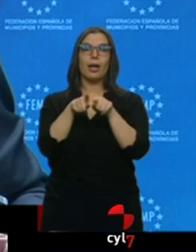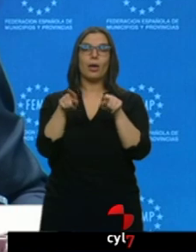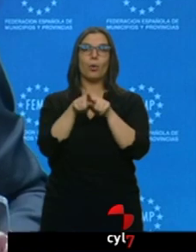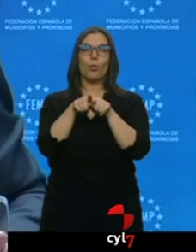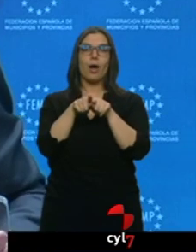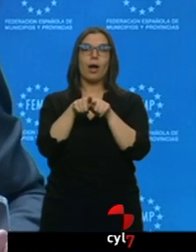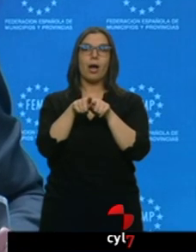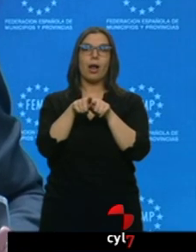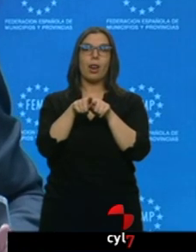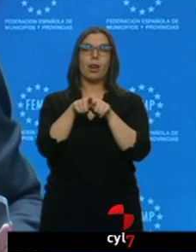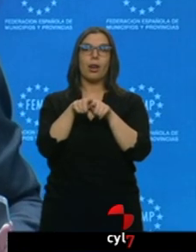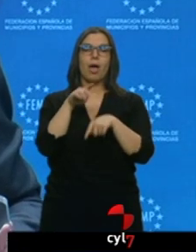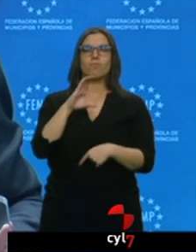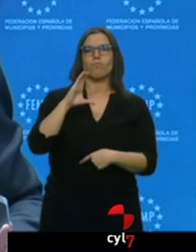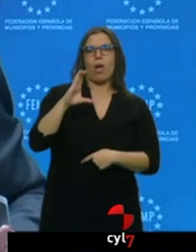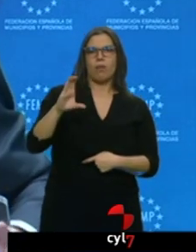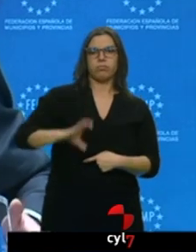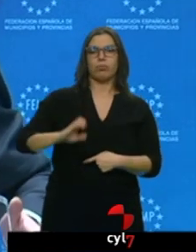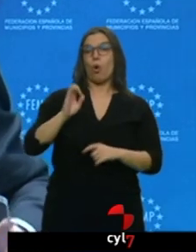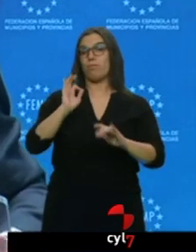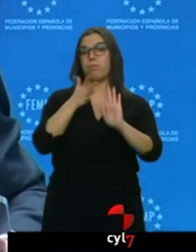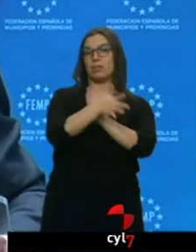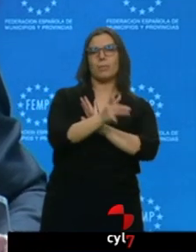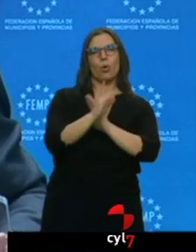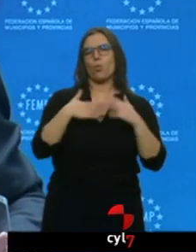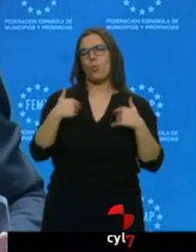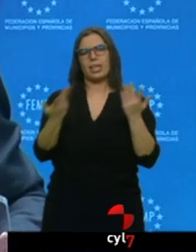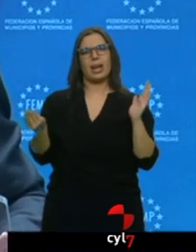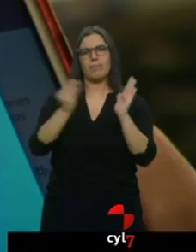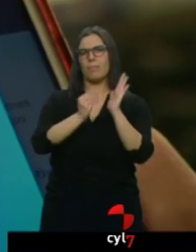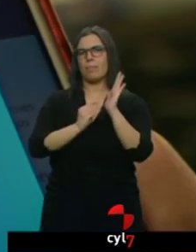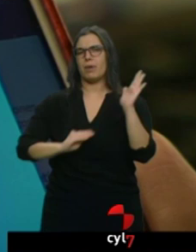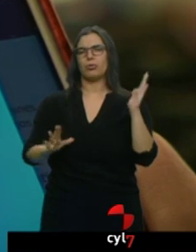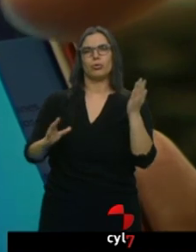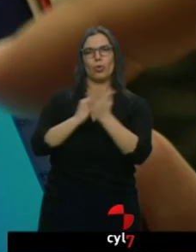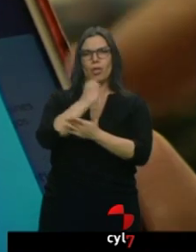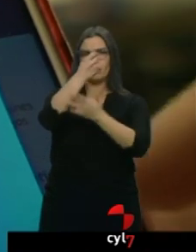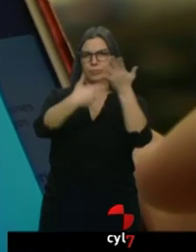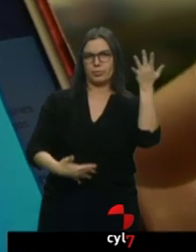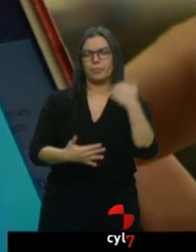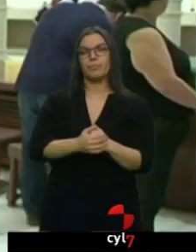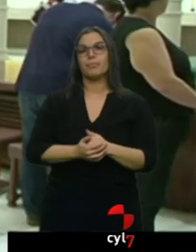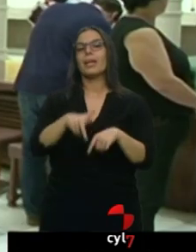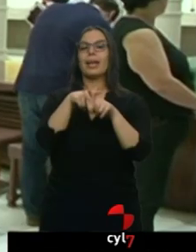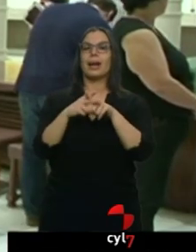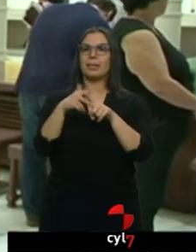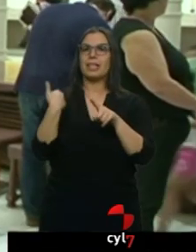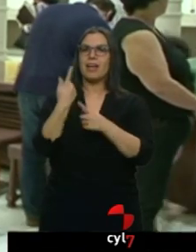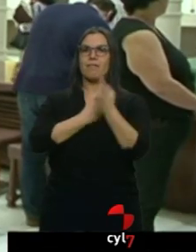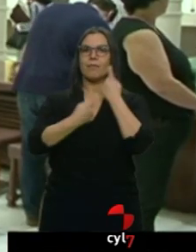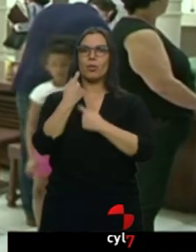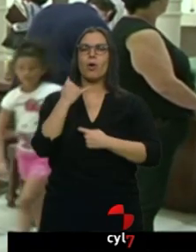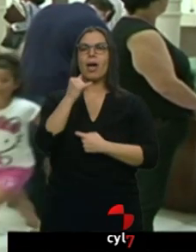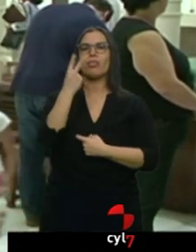económica, sino cualquier prestación social con independencia de la trascendencia que tenga. La herramienta ya contiene información de 12 millones de personas,